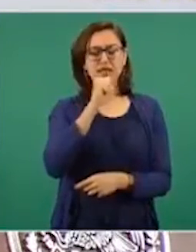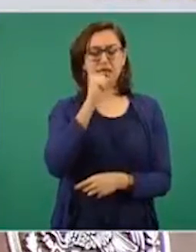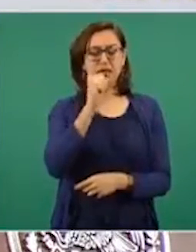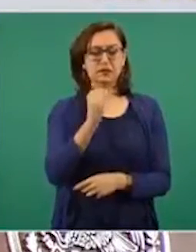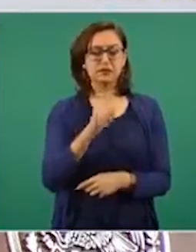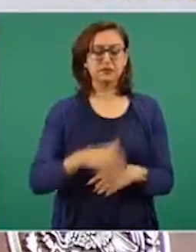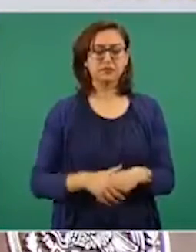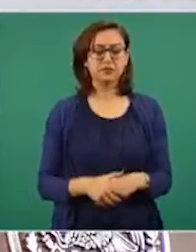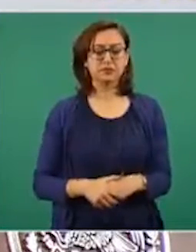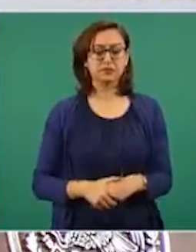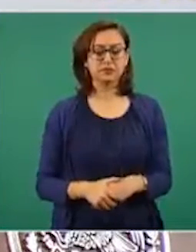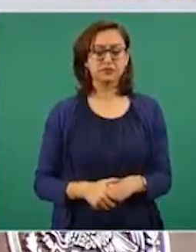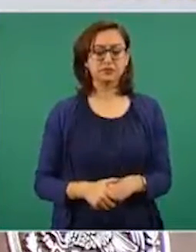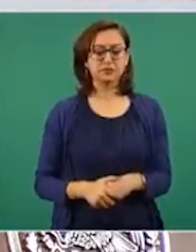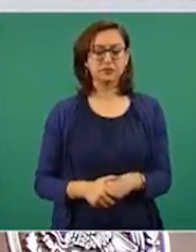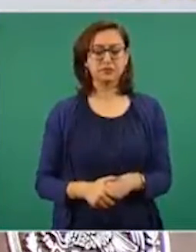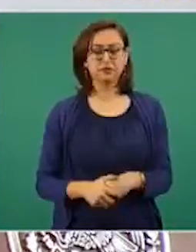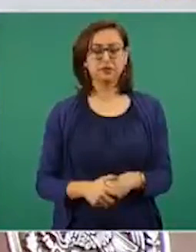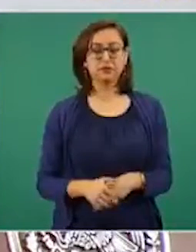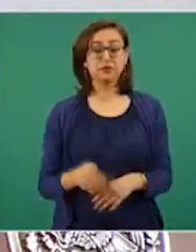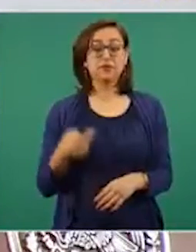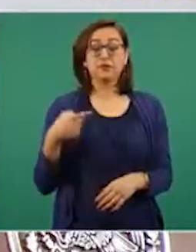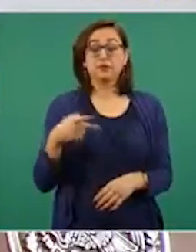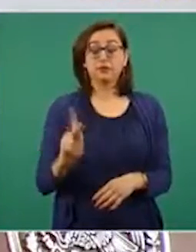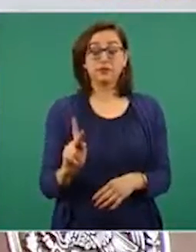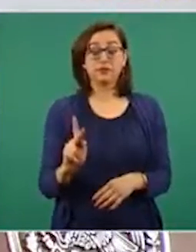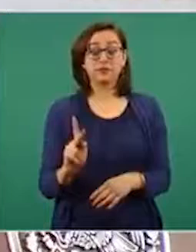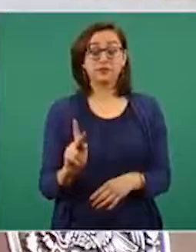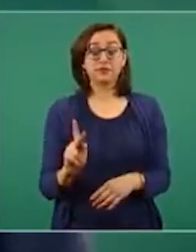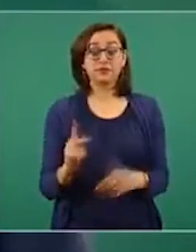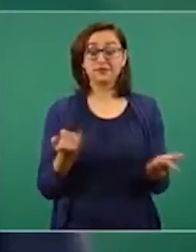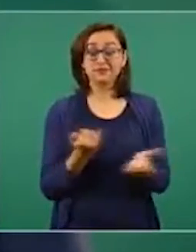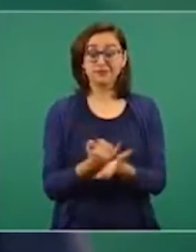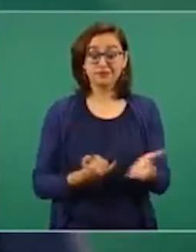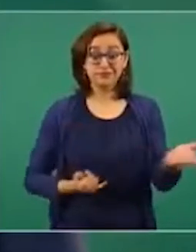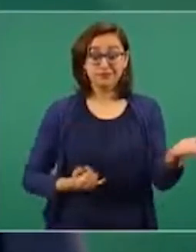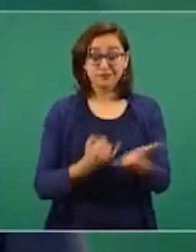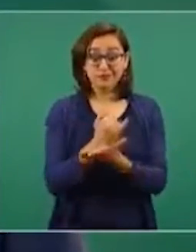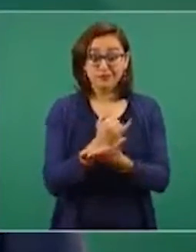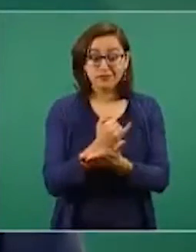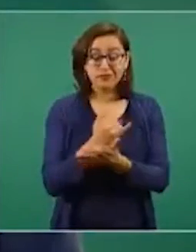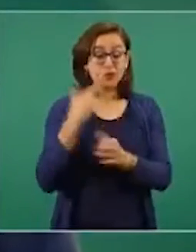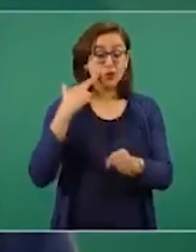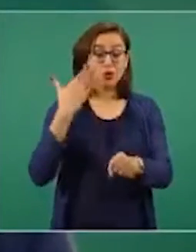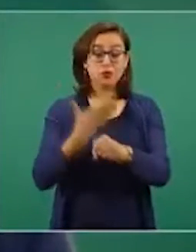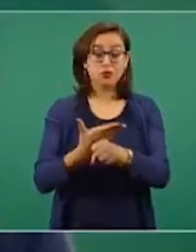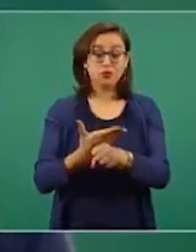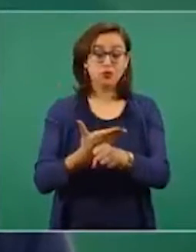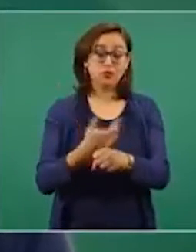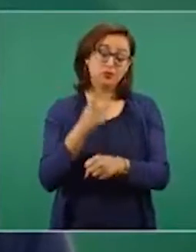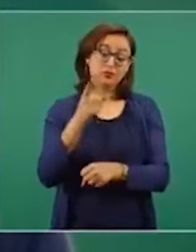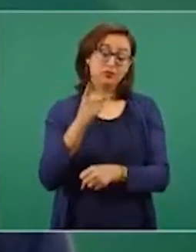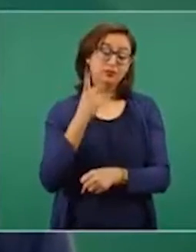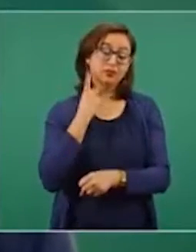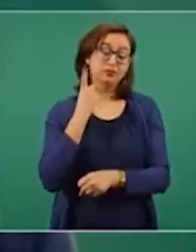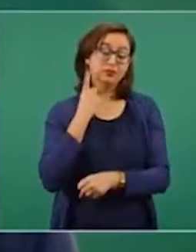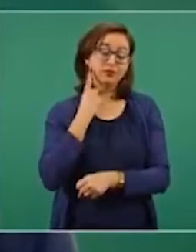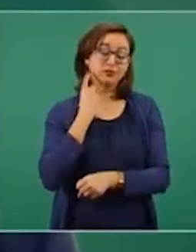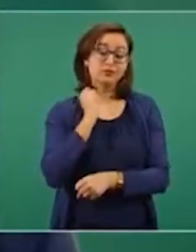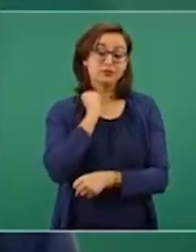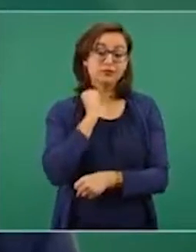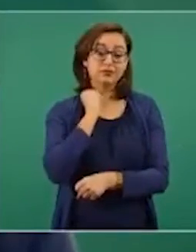pero eso lo van a decidir en la Cámara de Diputados.